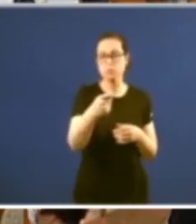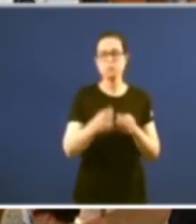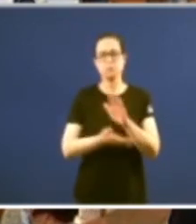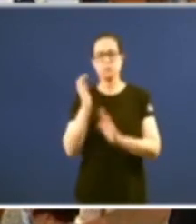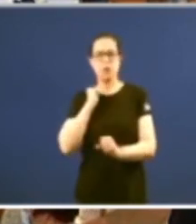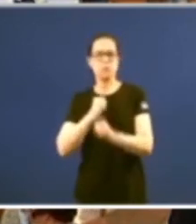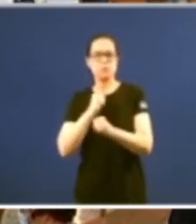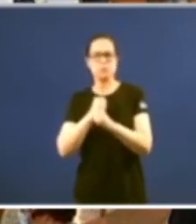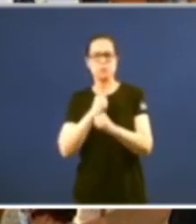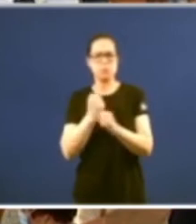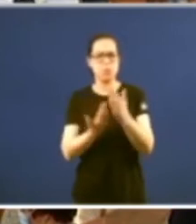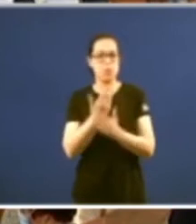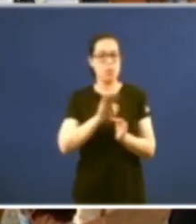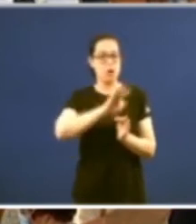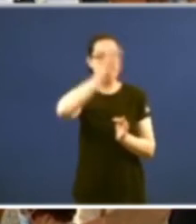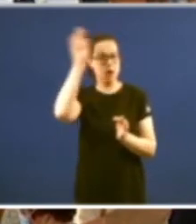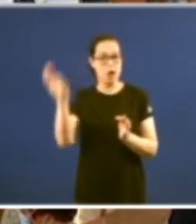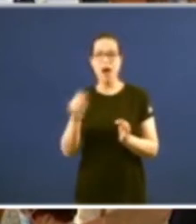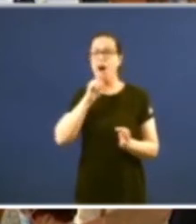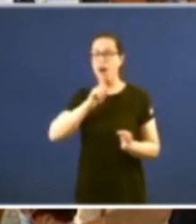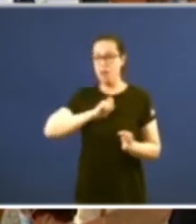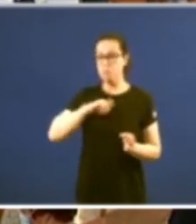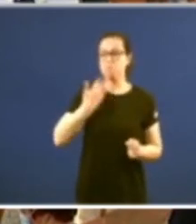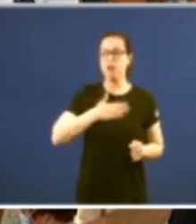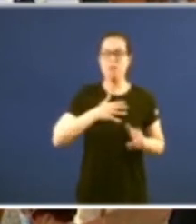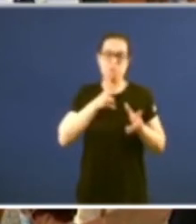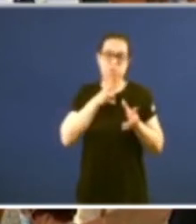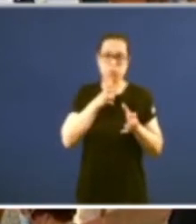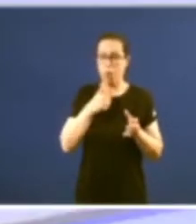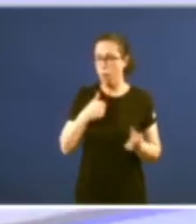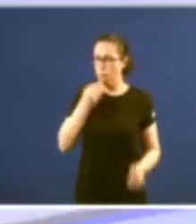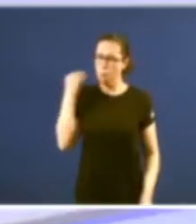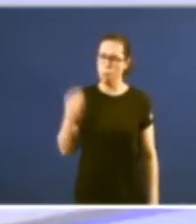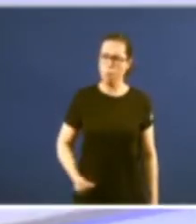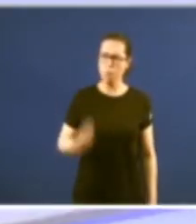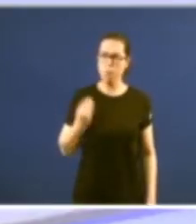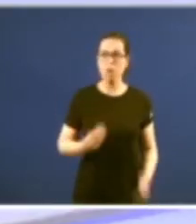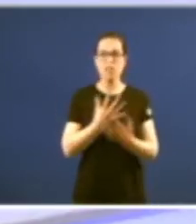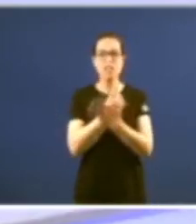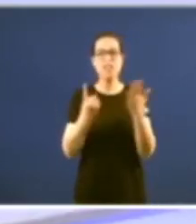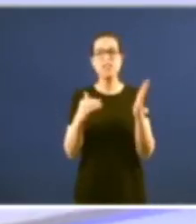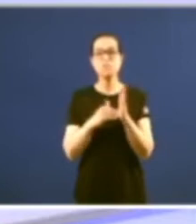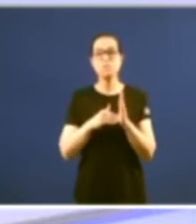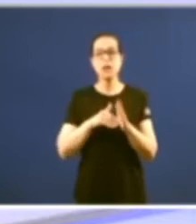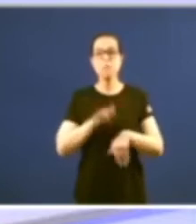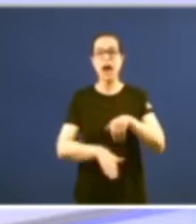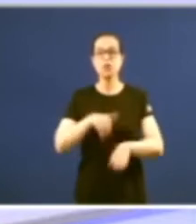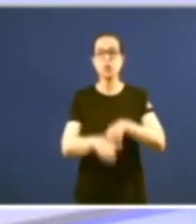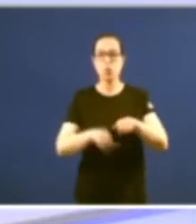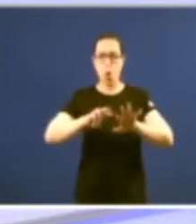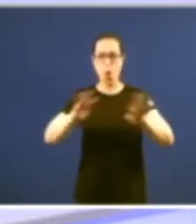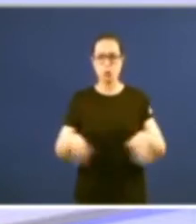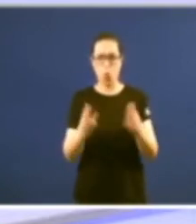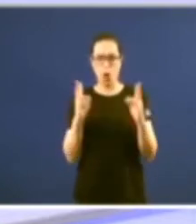fantástico dixerme o día seguinte vais estar moi mal non tuve moi ben que fixen 16.000 pasos en 8 horas